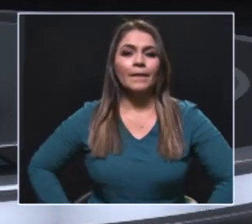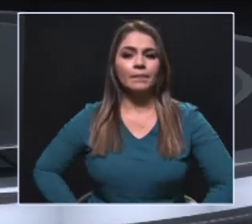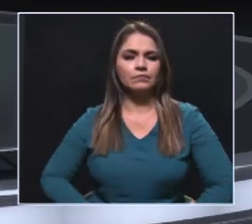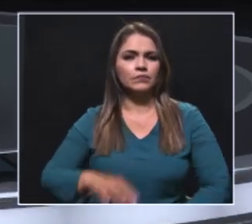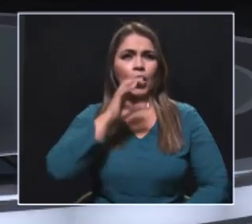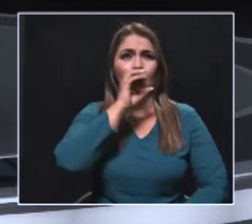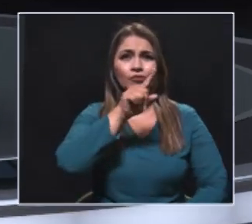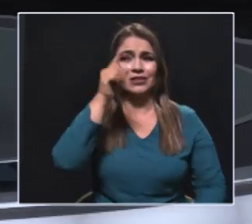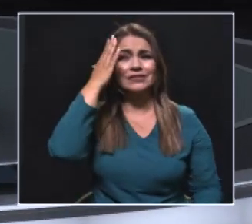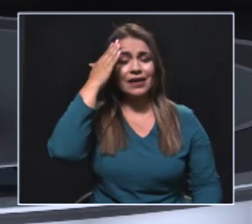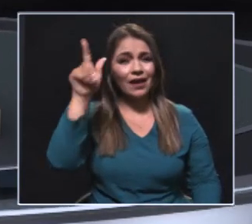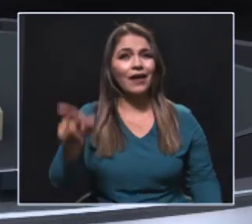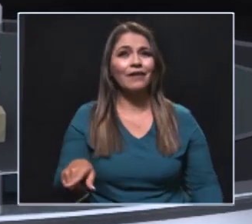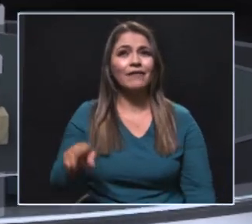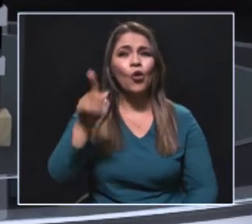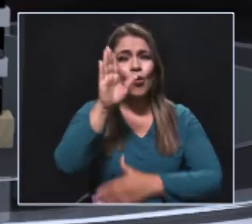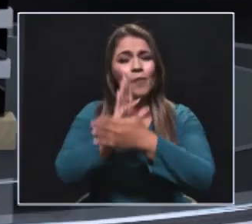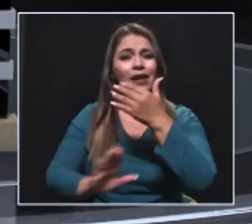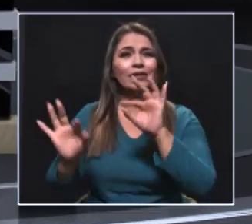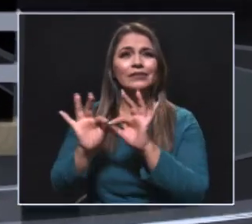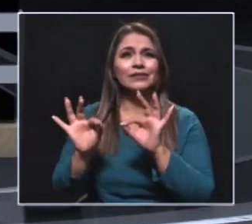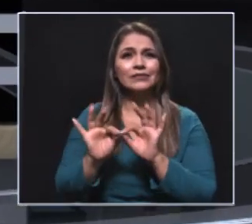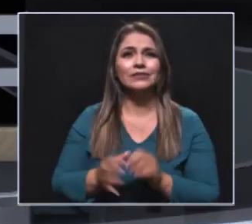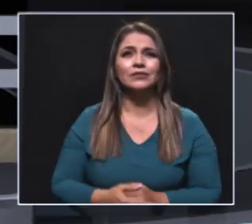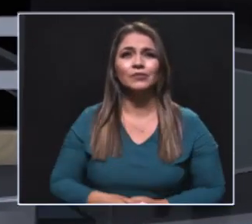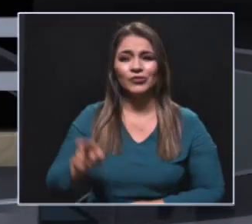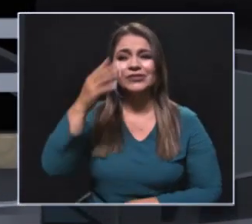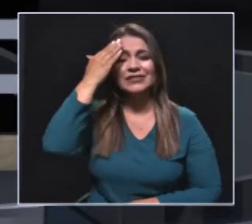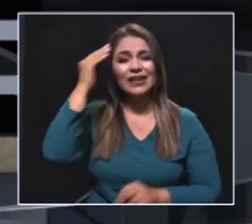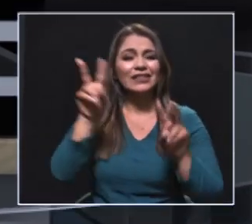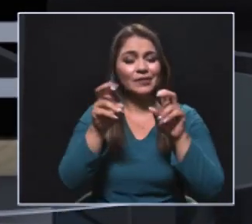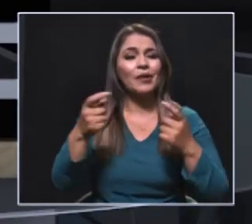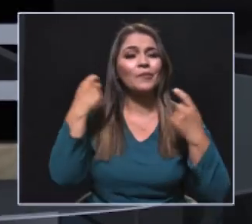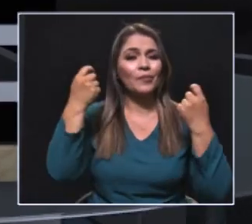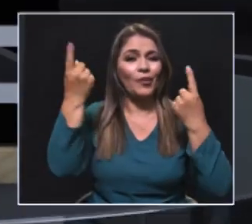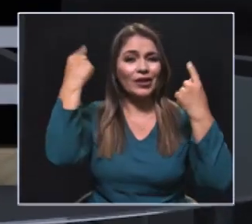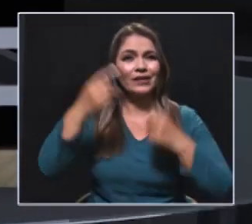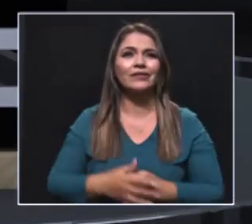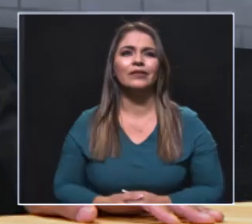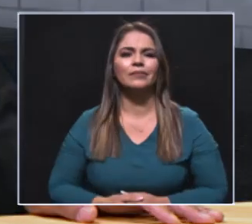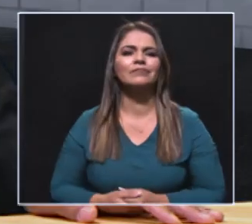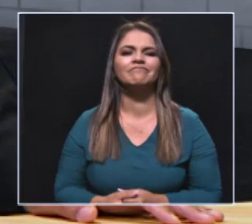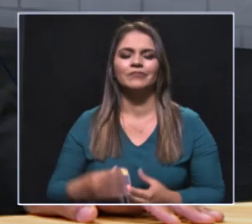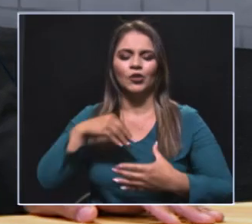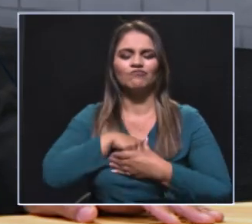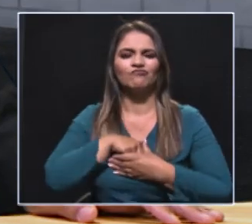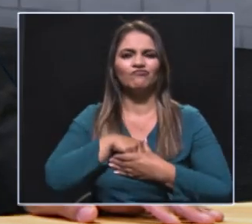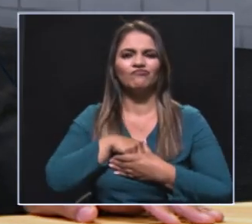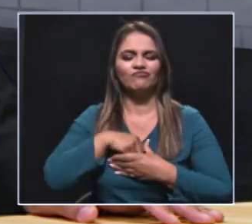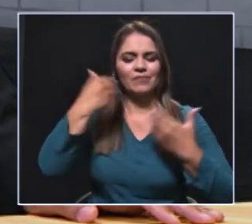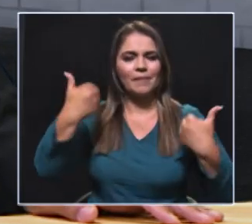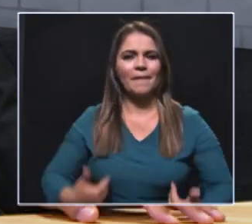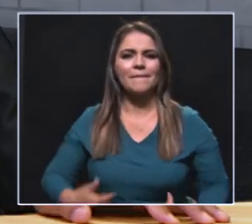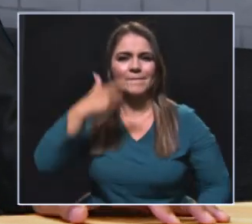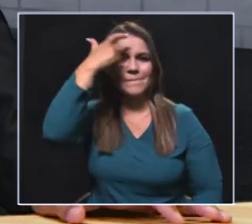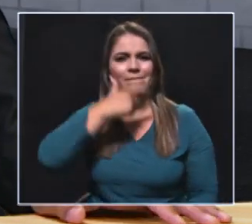usted es un hombre experto, usted es muy humilde y sencillo, usted es experto en marketing político, pero trabajamos mucho en el ser, con Lucimelda lo primero que llegamos fue